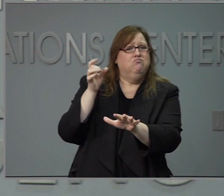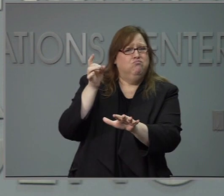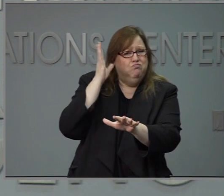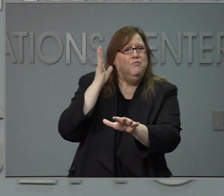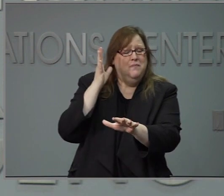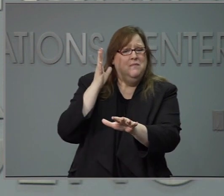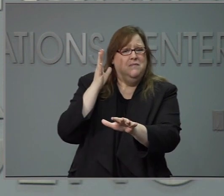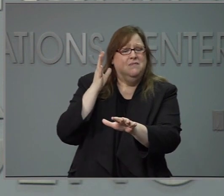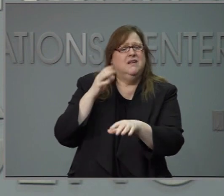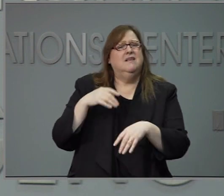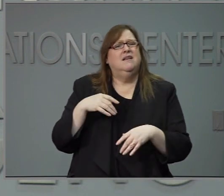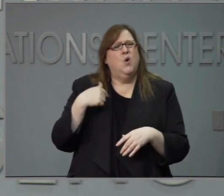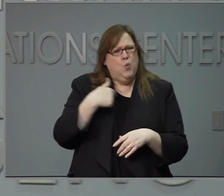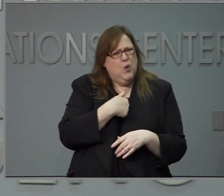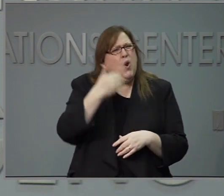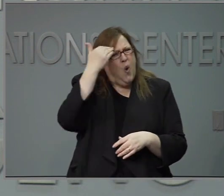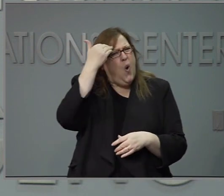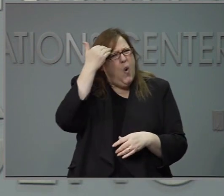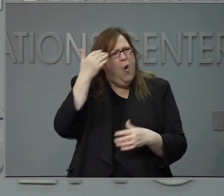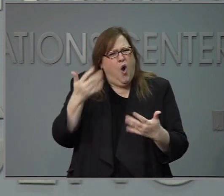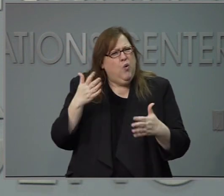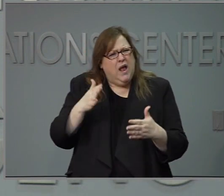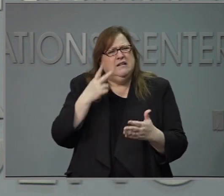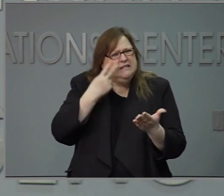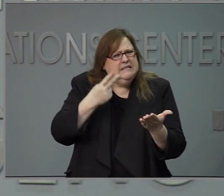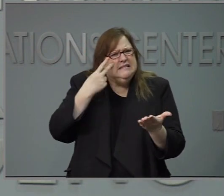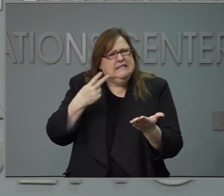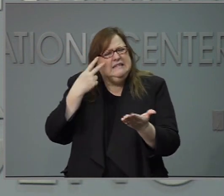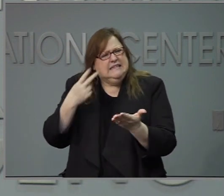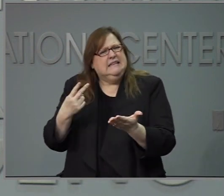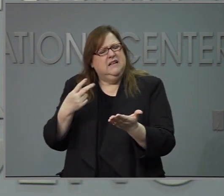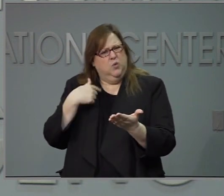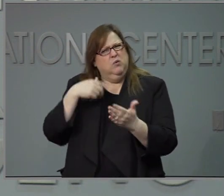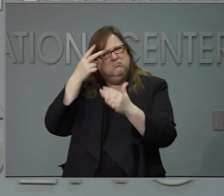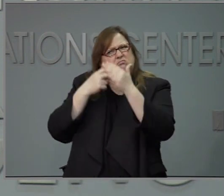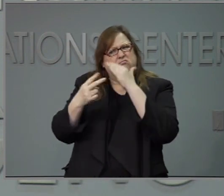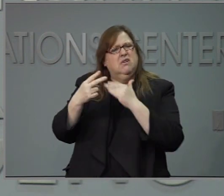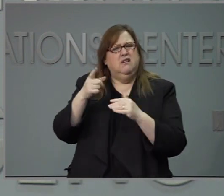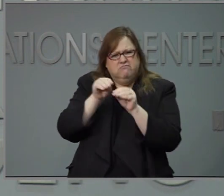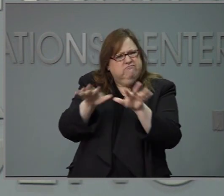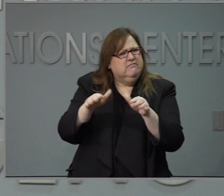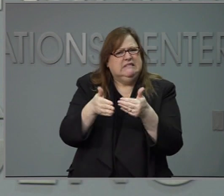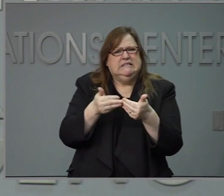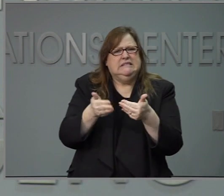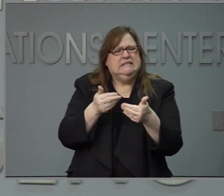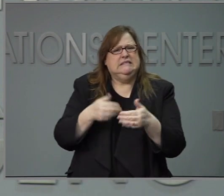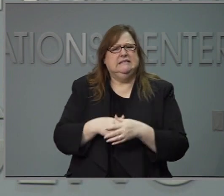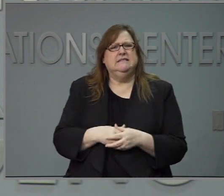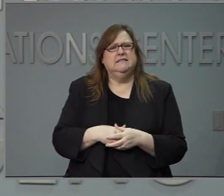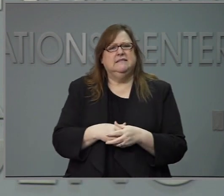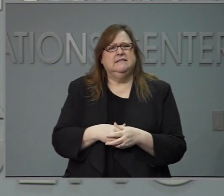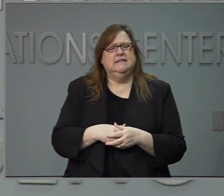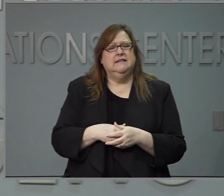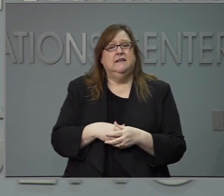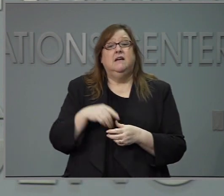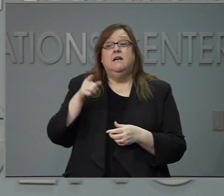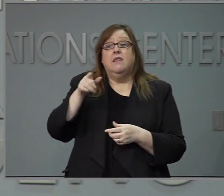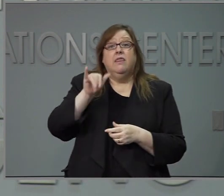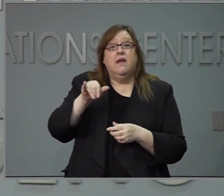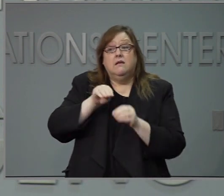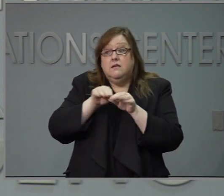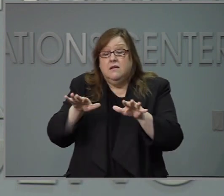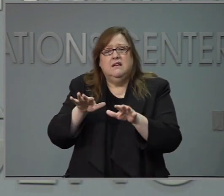tan solo en en el último mes ha fallecido un alumno universitario una maestra varios miembros de una comunidad de